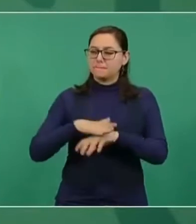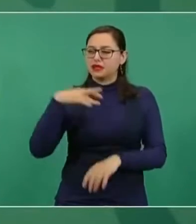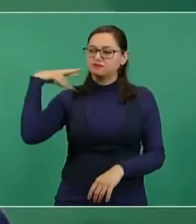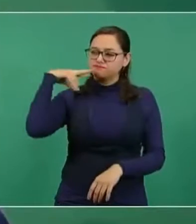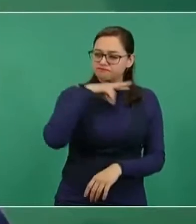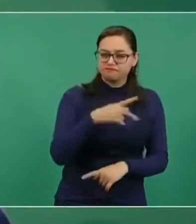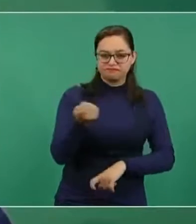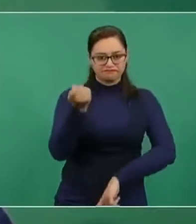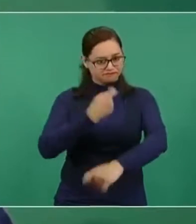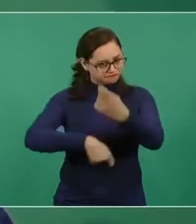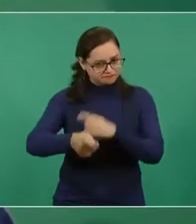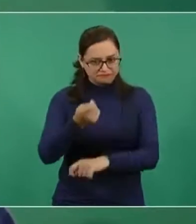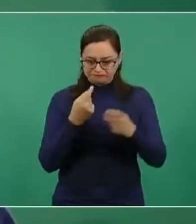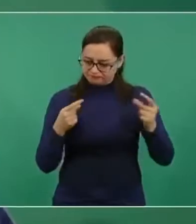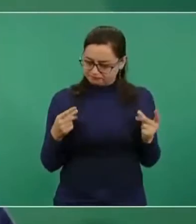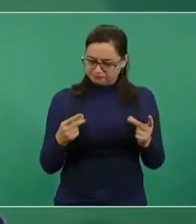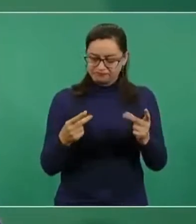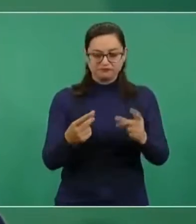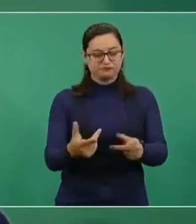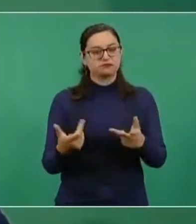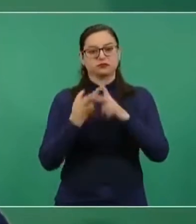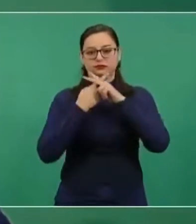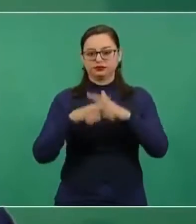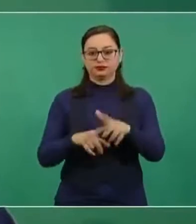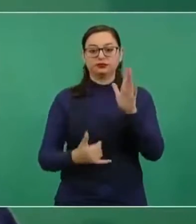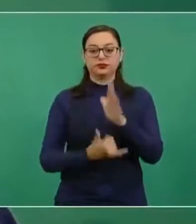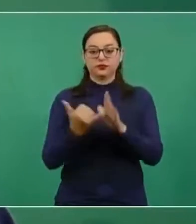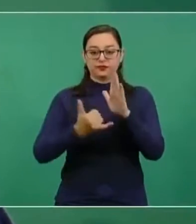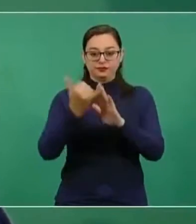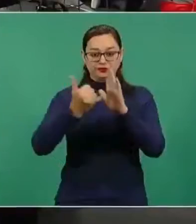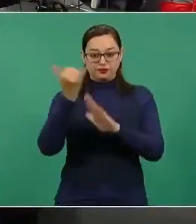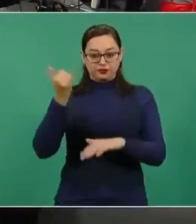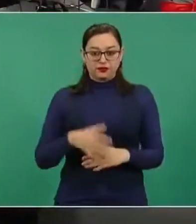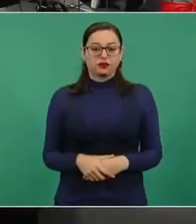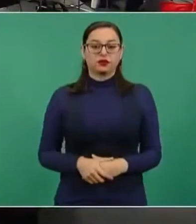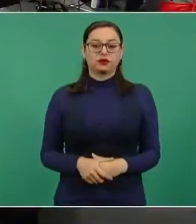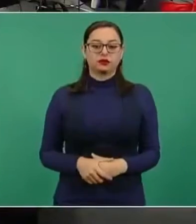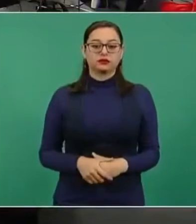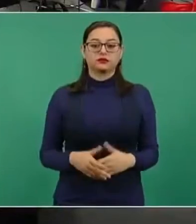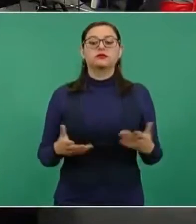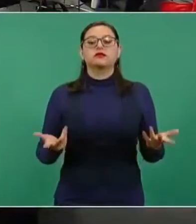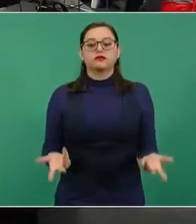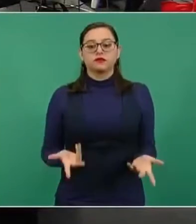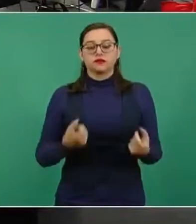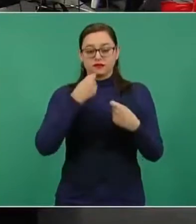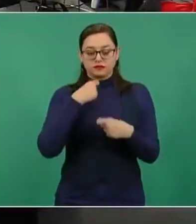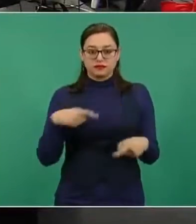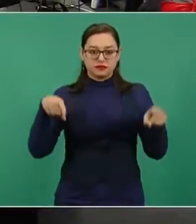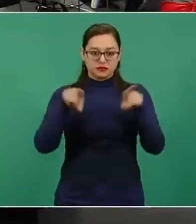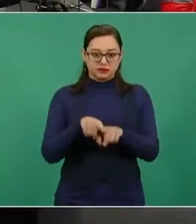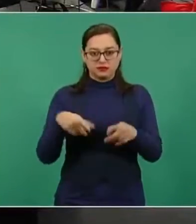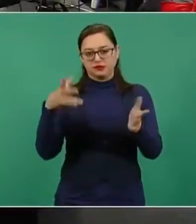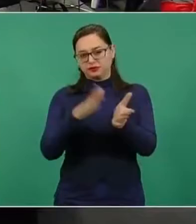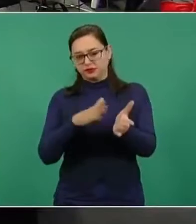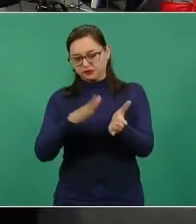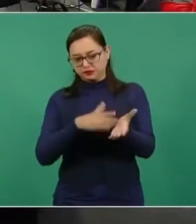que se les dé también tiempo para presentar toda la